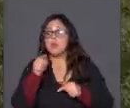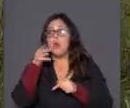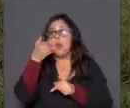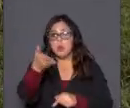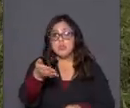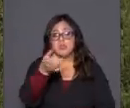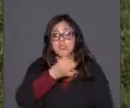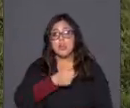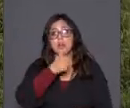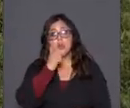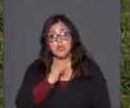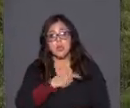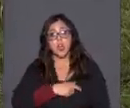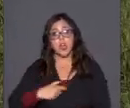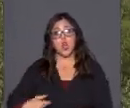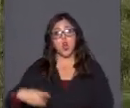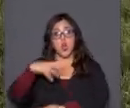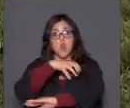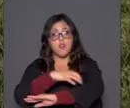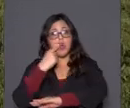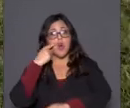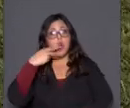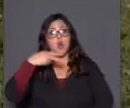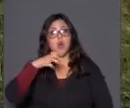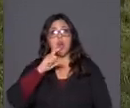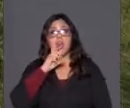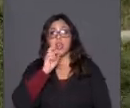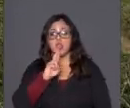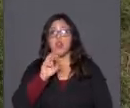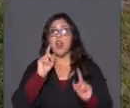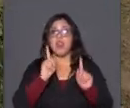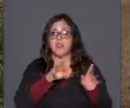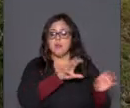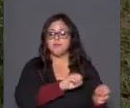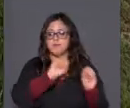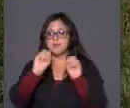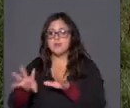gobernador, que Héctor Yaitul debiera ser trasladado a la cárcel de alta seguridad?